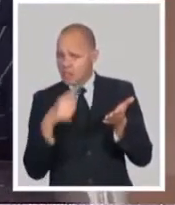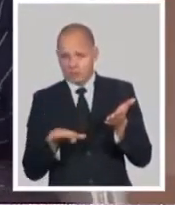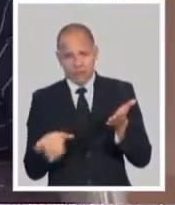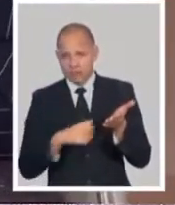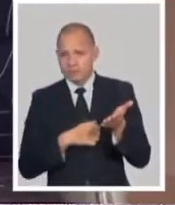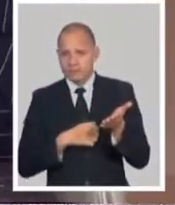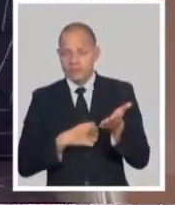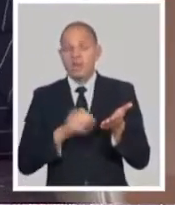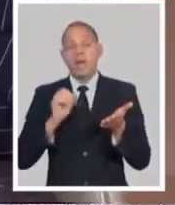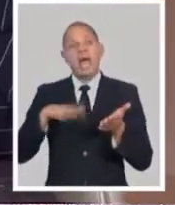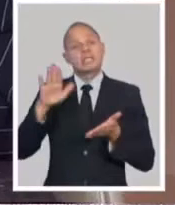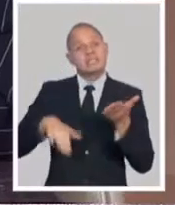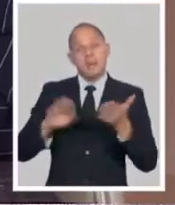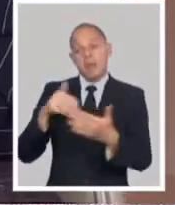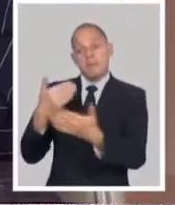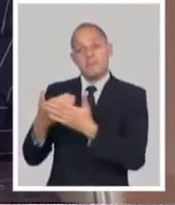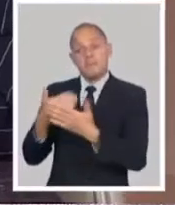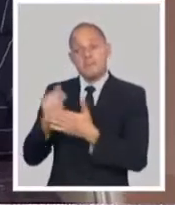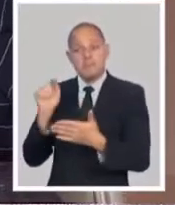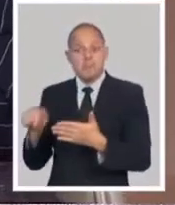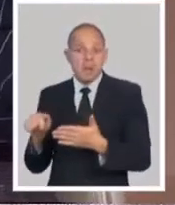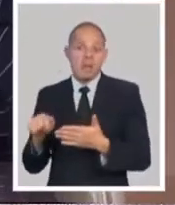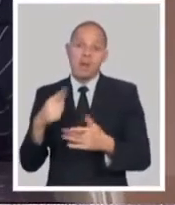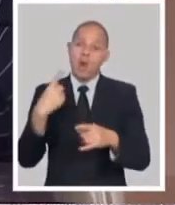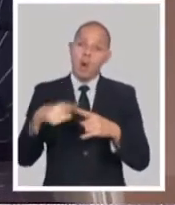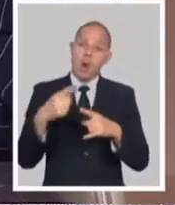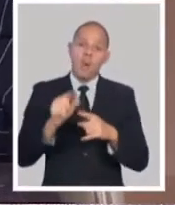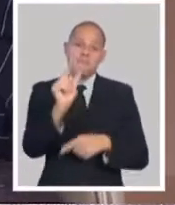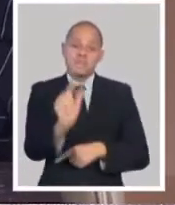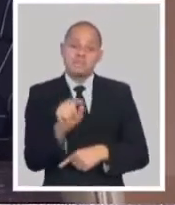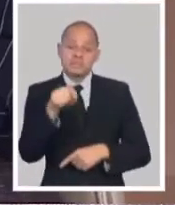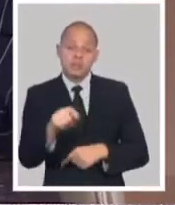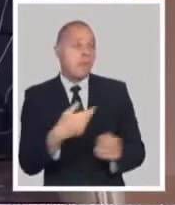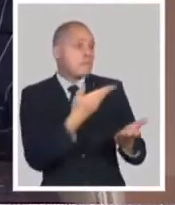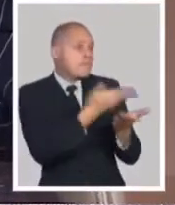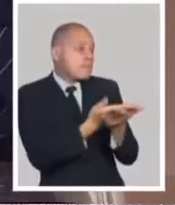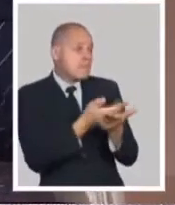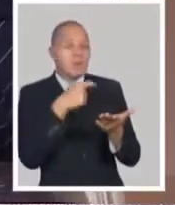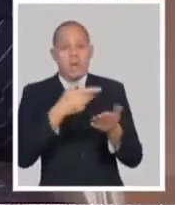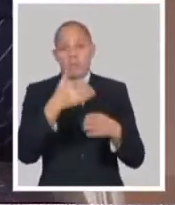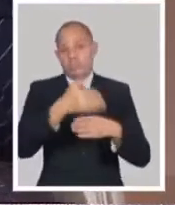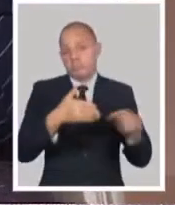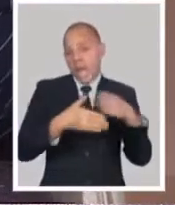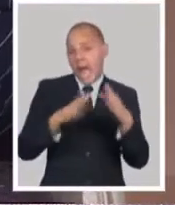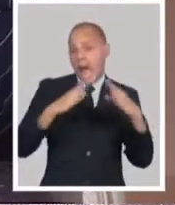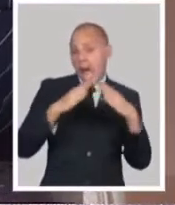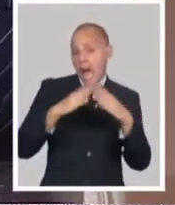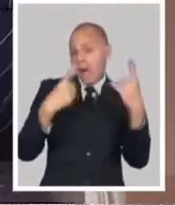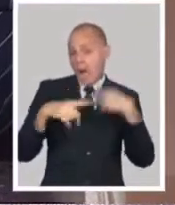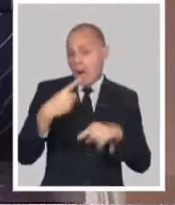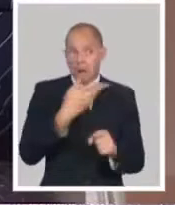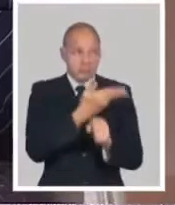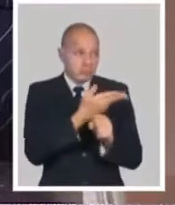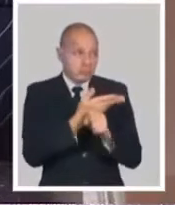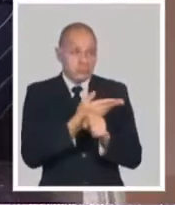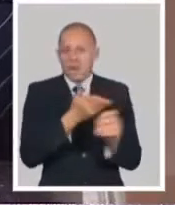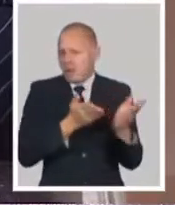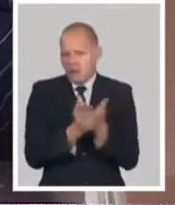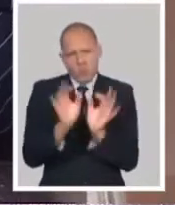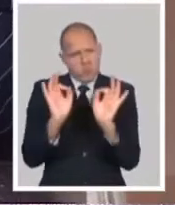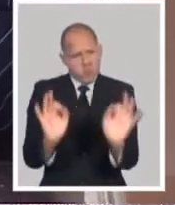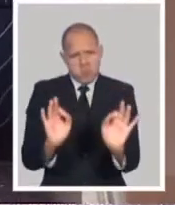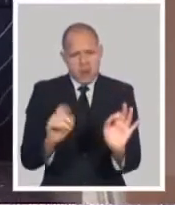y las instituciones que le ofrecieron el crédito. Así que eso no tiene, las personas pueden estar tranquilas que eso no tiene ninguna